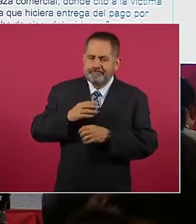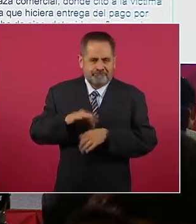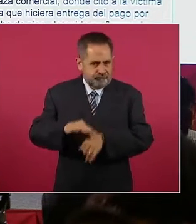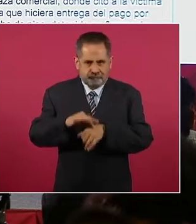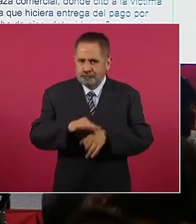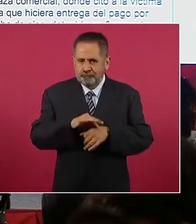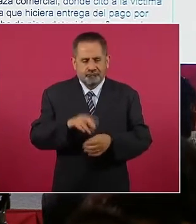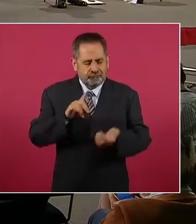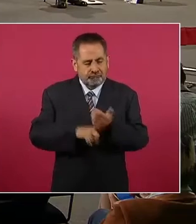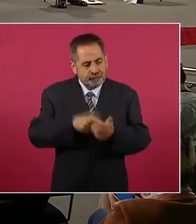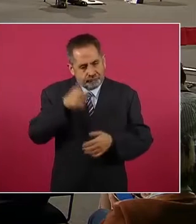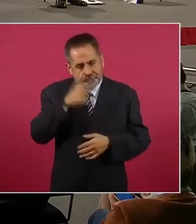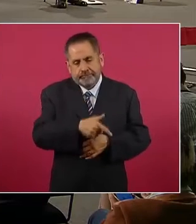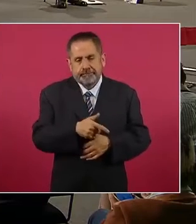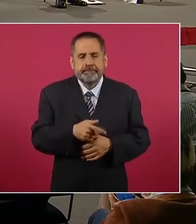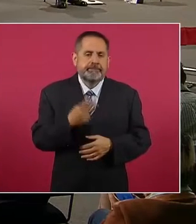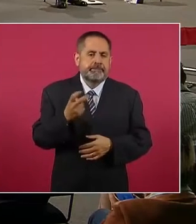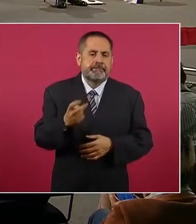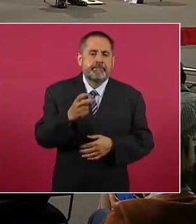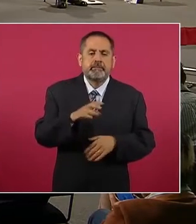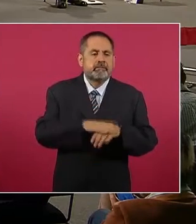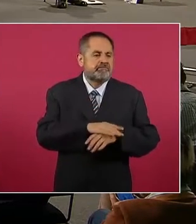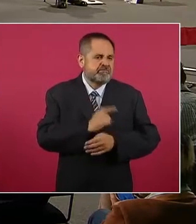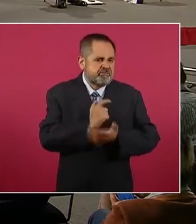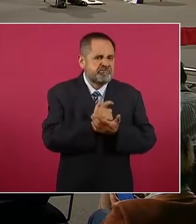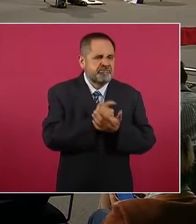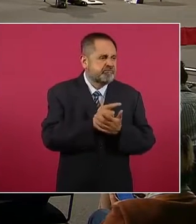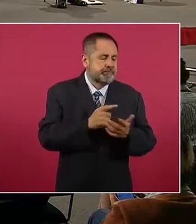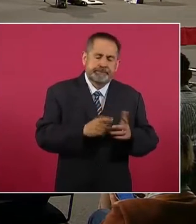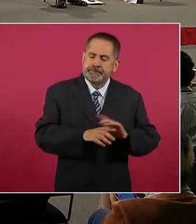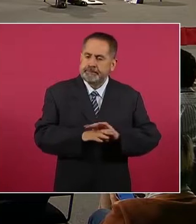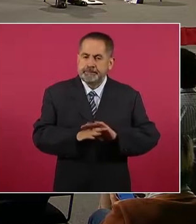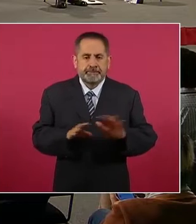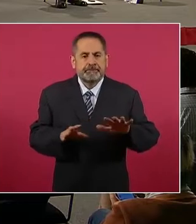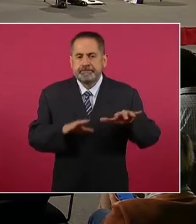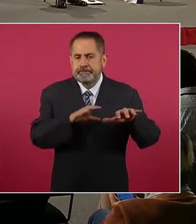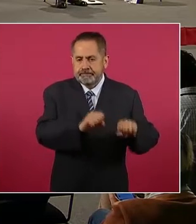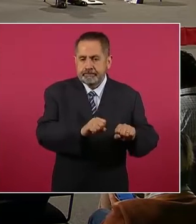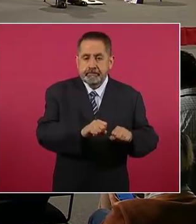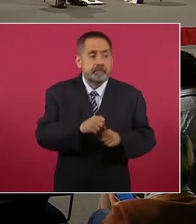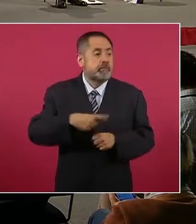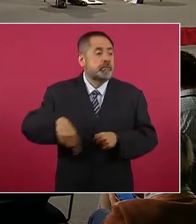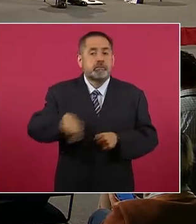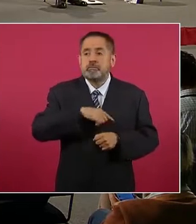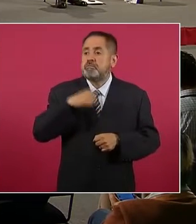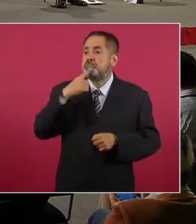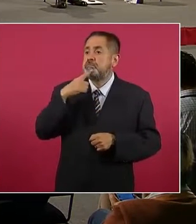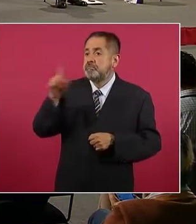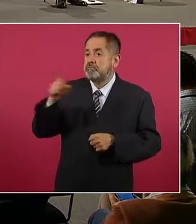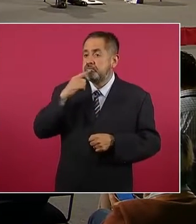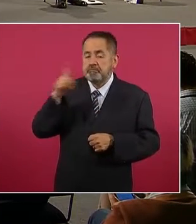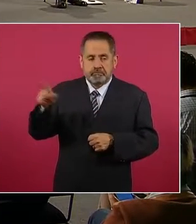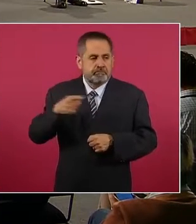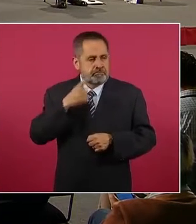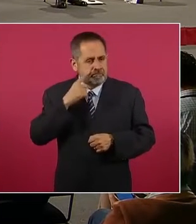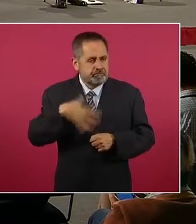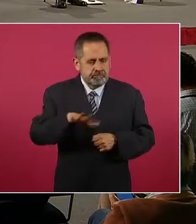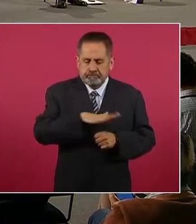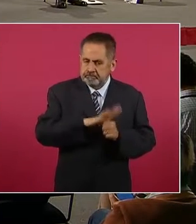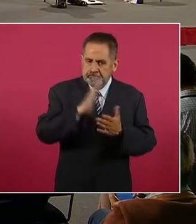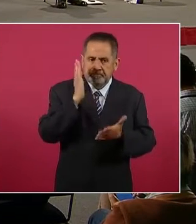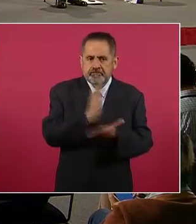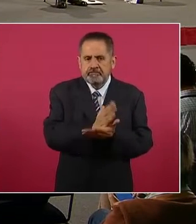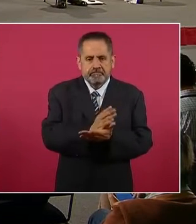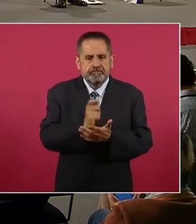flagrancia y estos son casos de extorsión que se irán presentando porque es una demanda social también combatir este delito